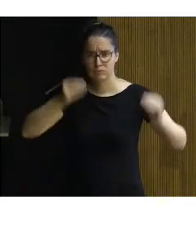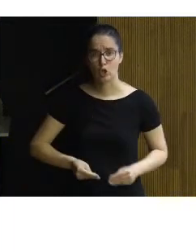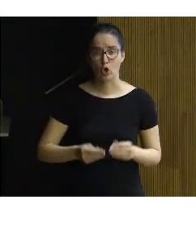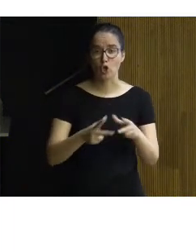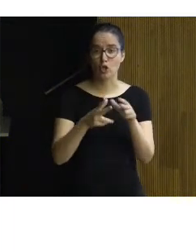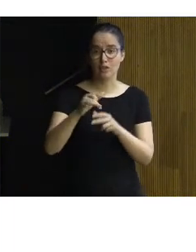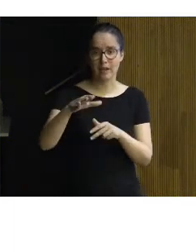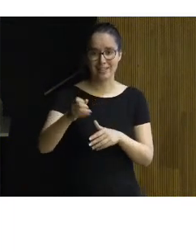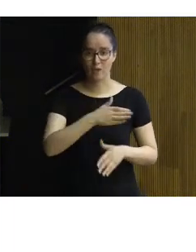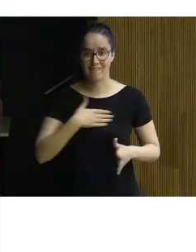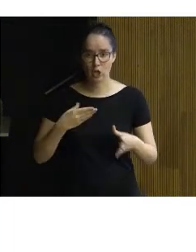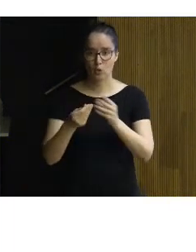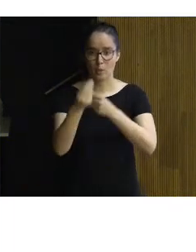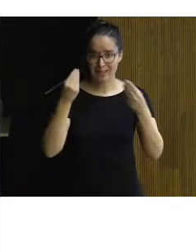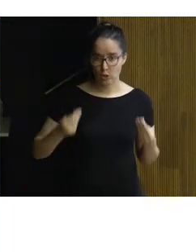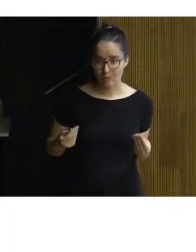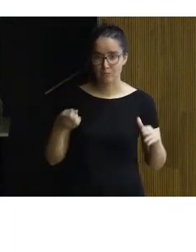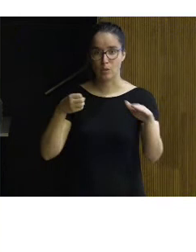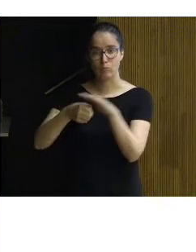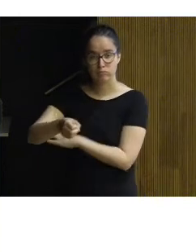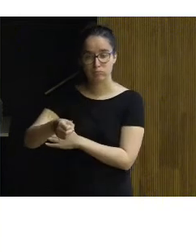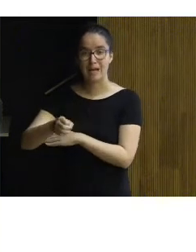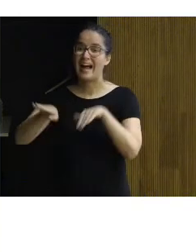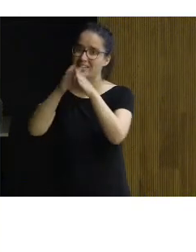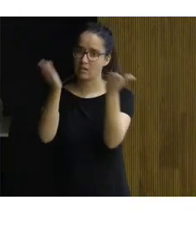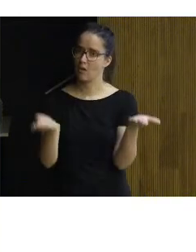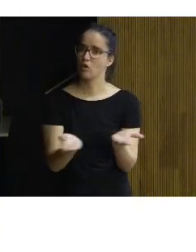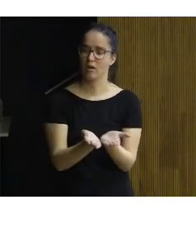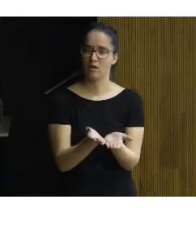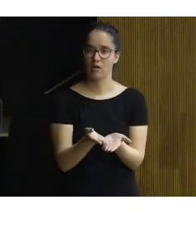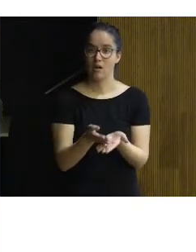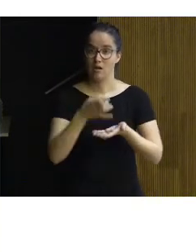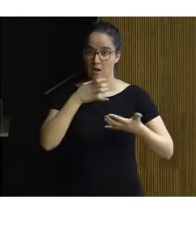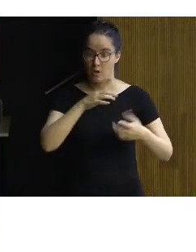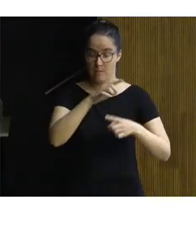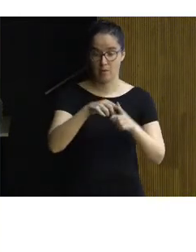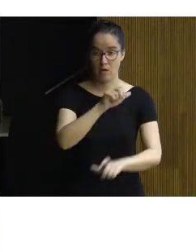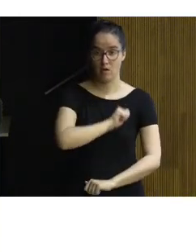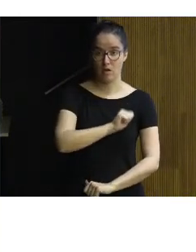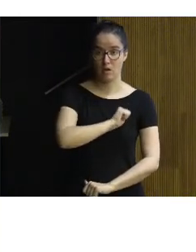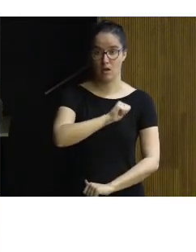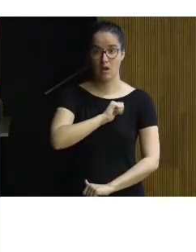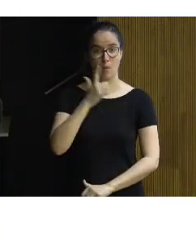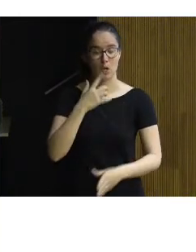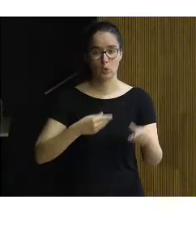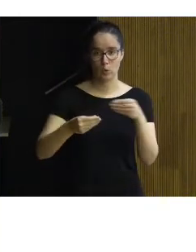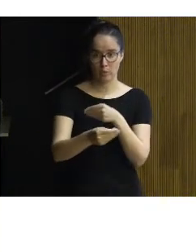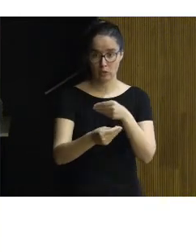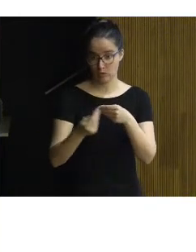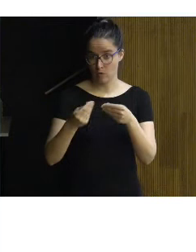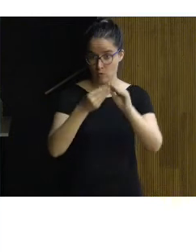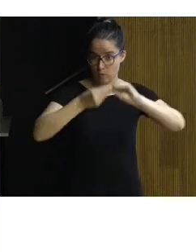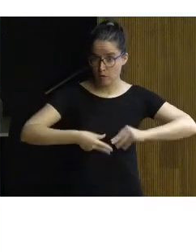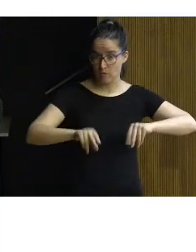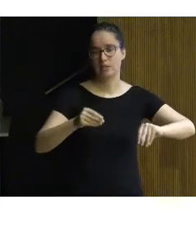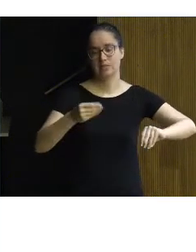deseando que llevemos este documento a la esfera internacional. Estamos ahora primero esperando a acabar el documento que ya lo hemos acabado